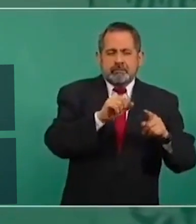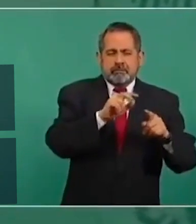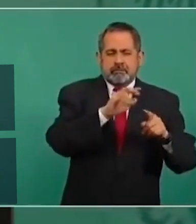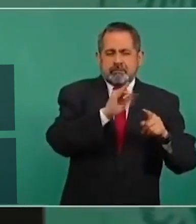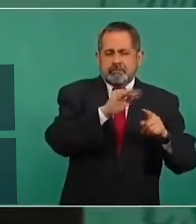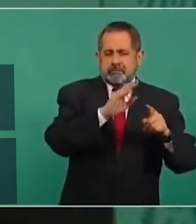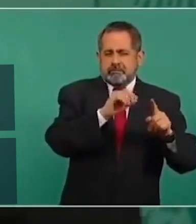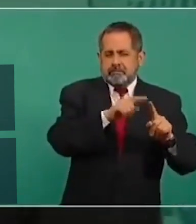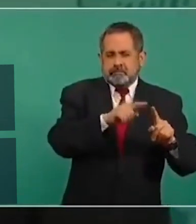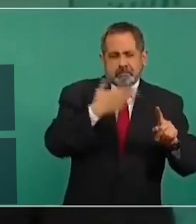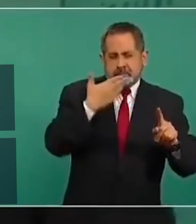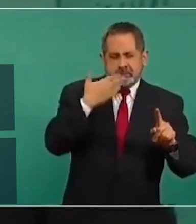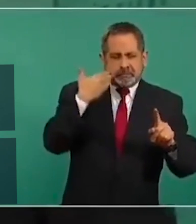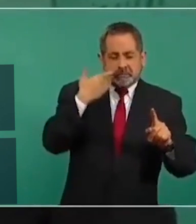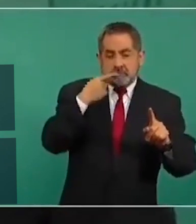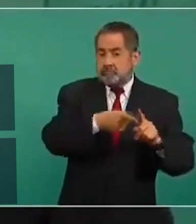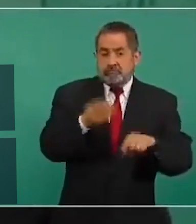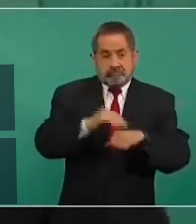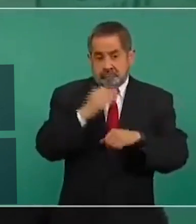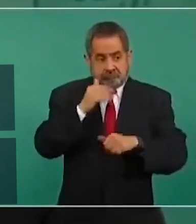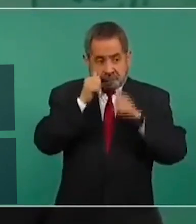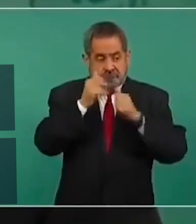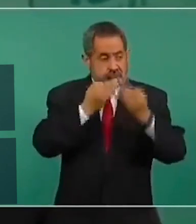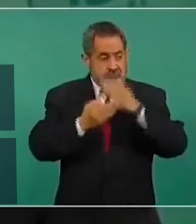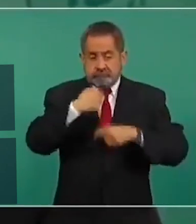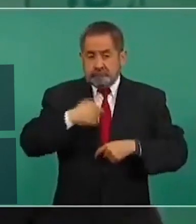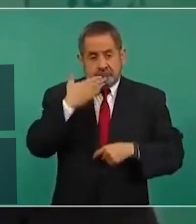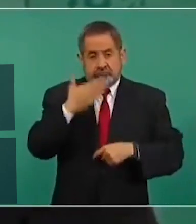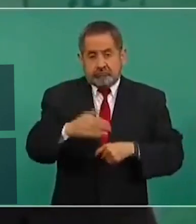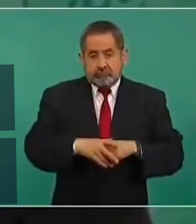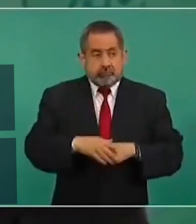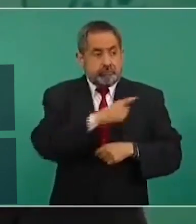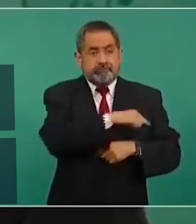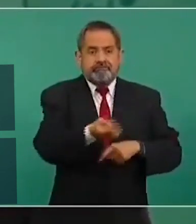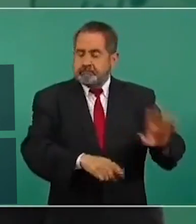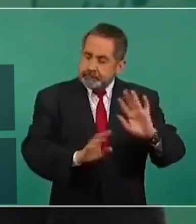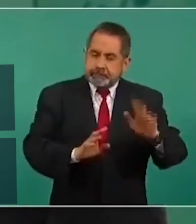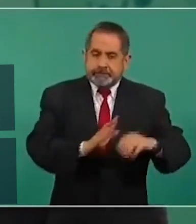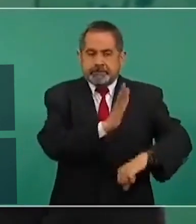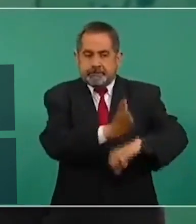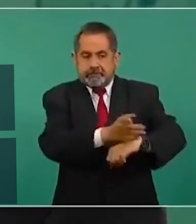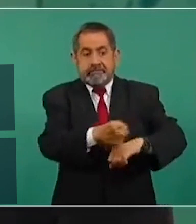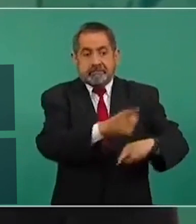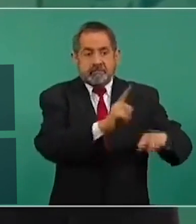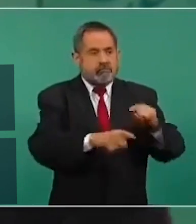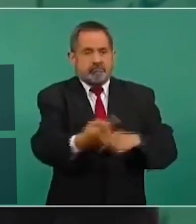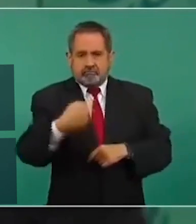muy bien, y tan se portó bien con nosotros, que por eso le quitaron el programa y lo